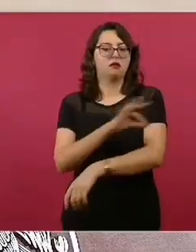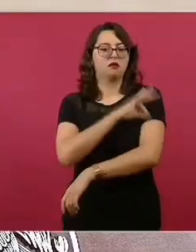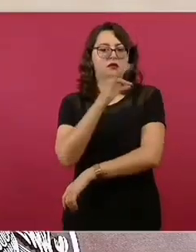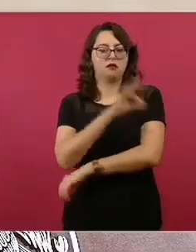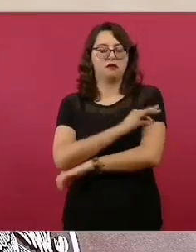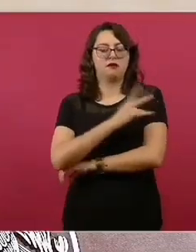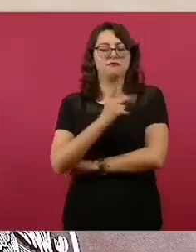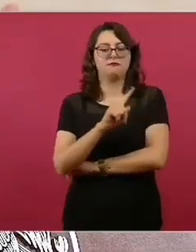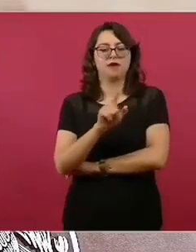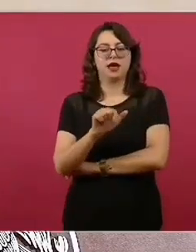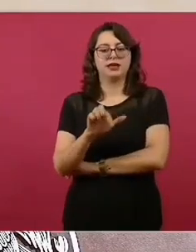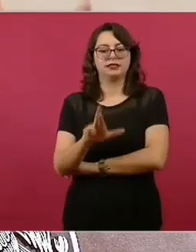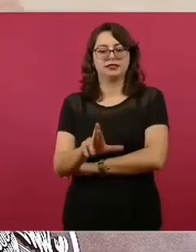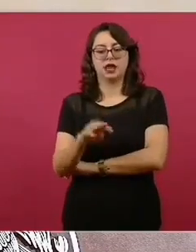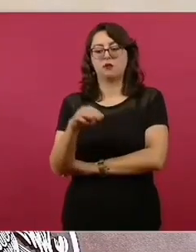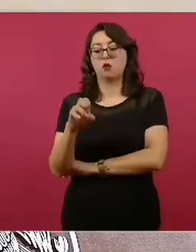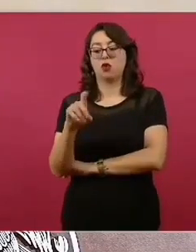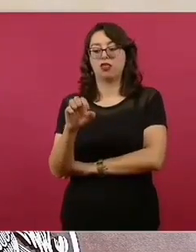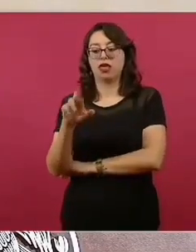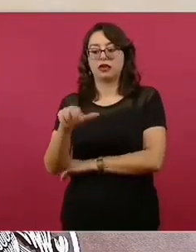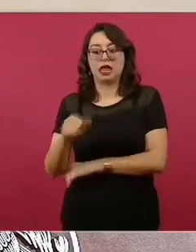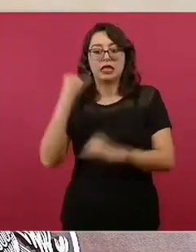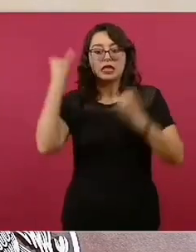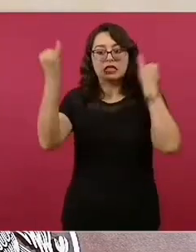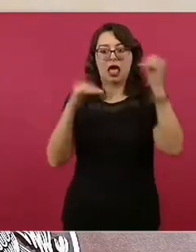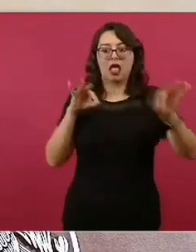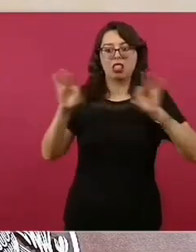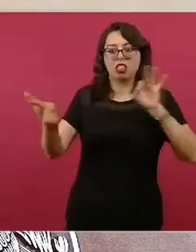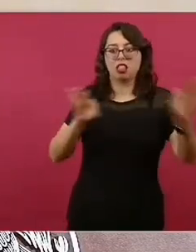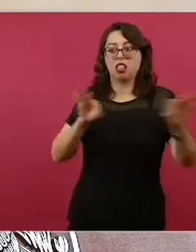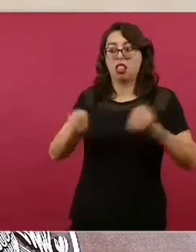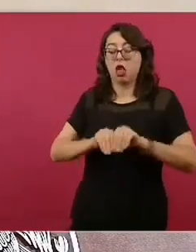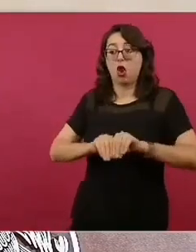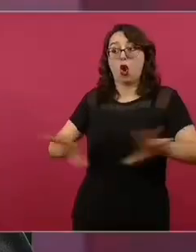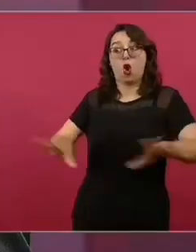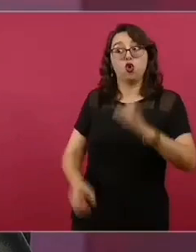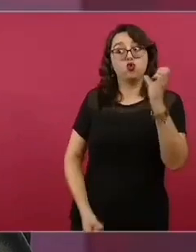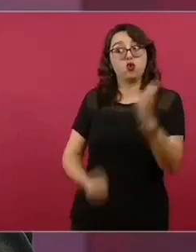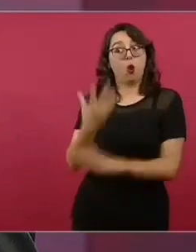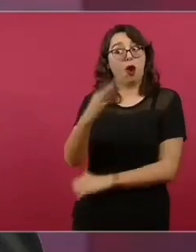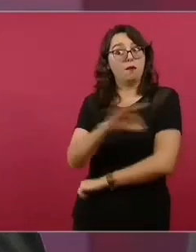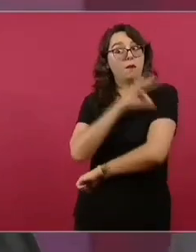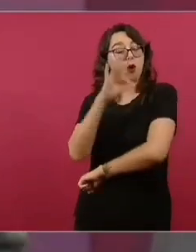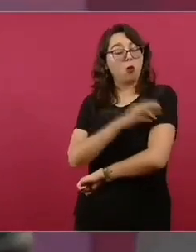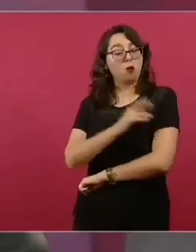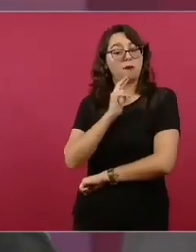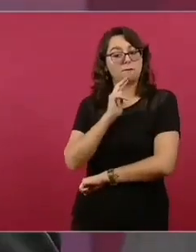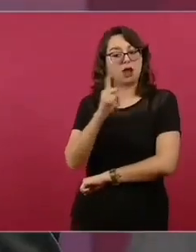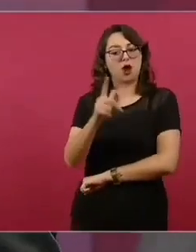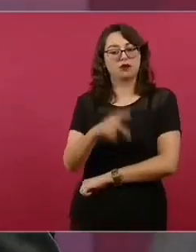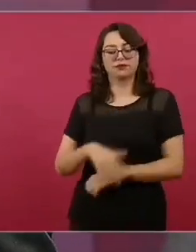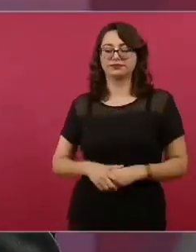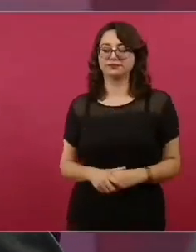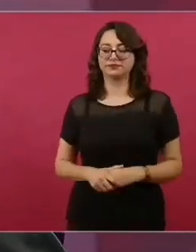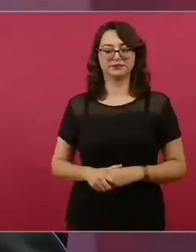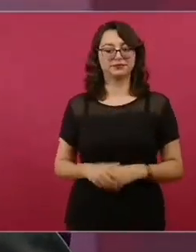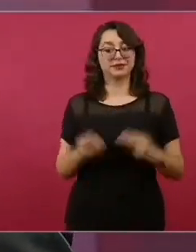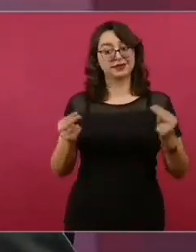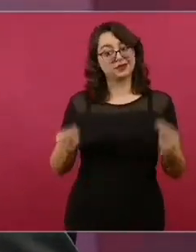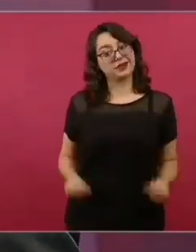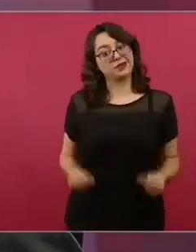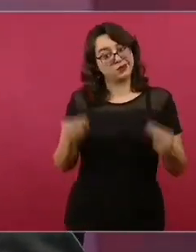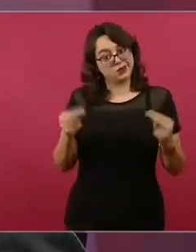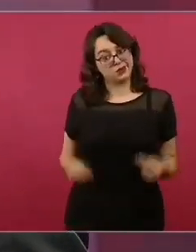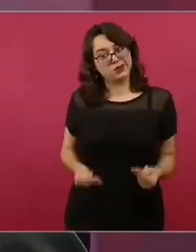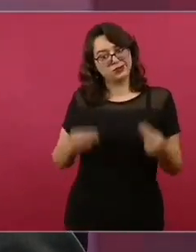y Moderna, han querido permear esta idea como si fuera una recomendación científica y no lo que es una aspiración